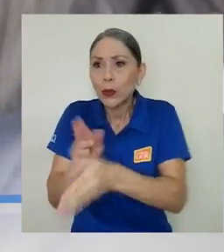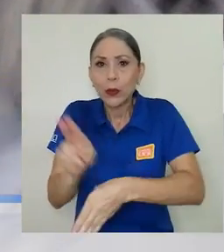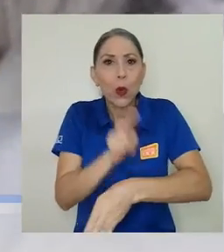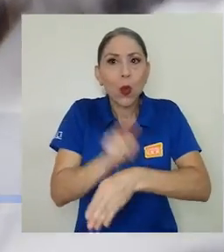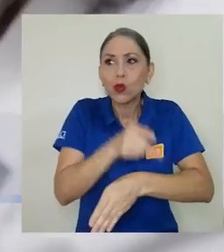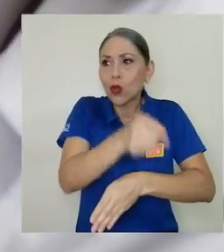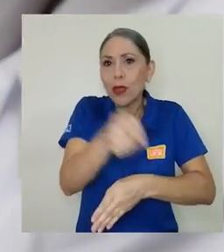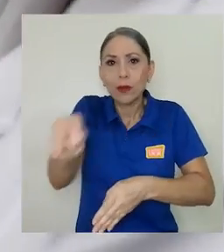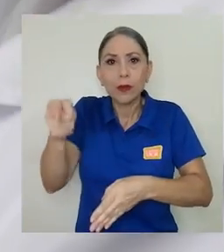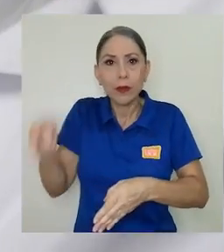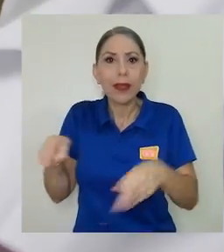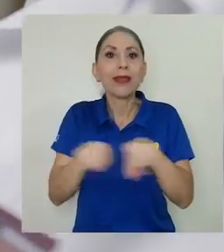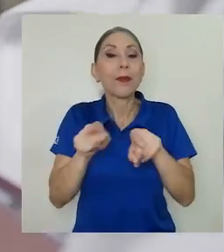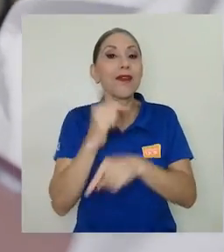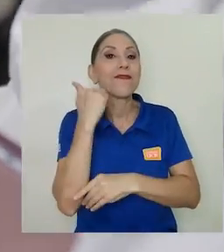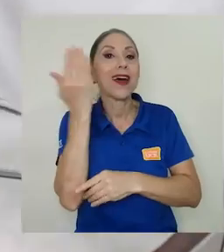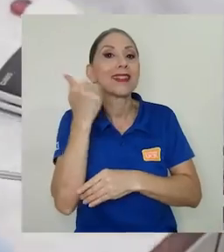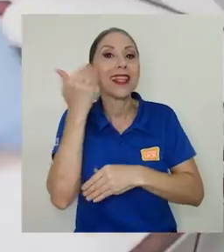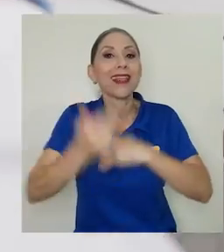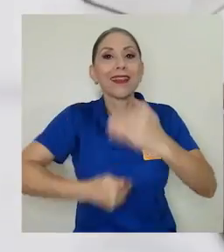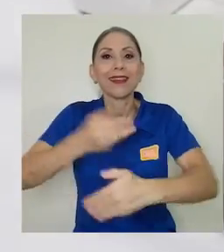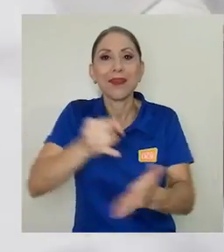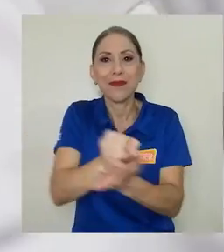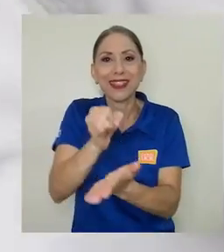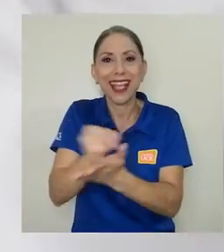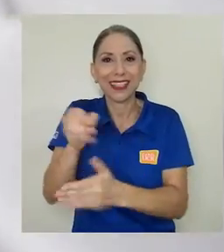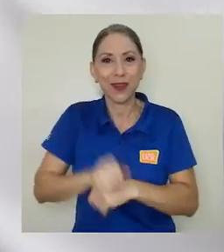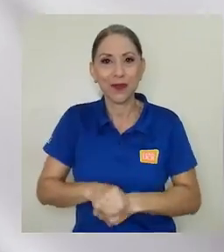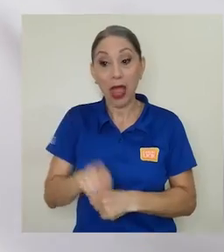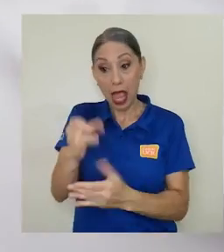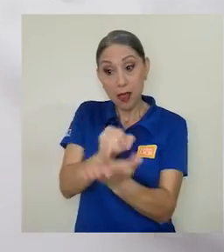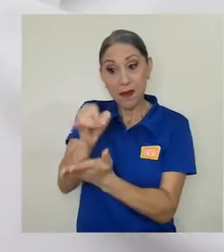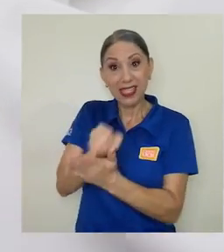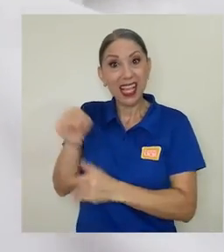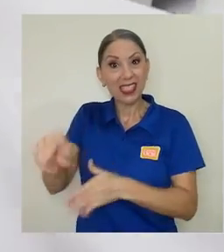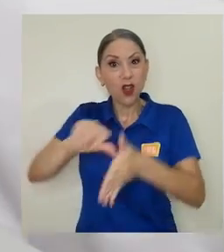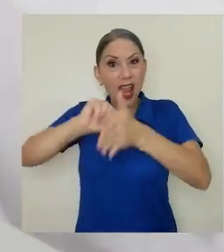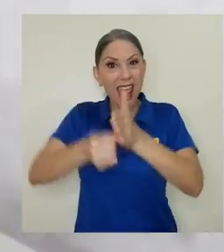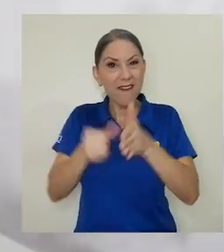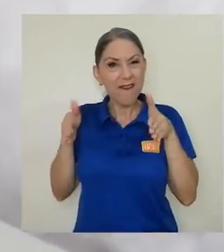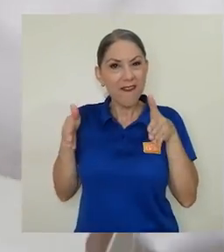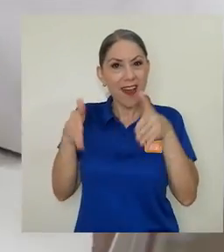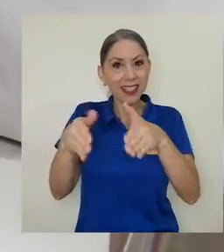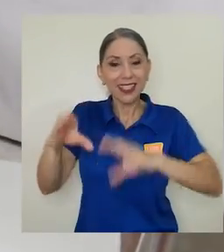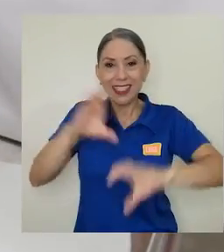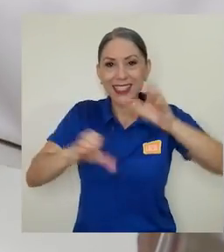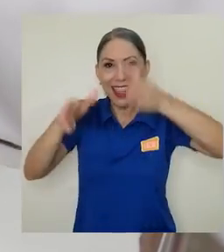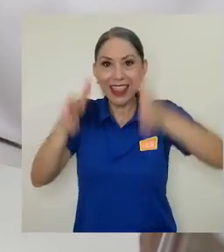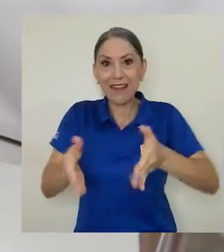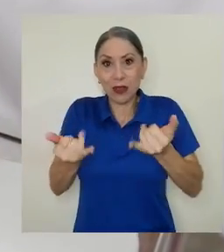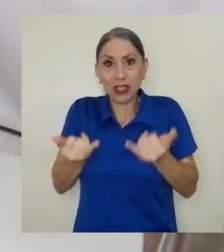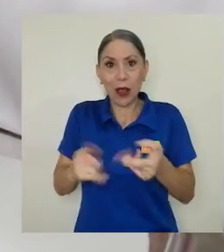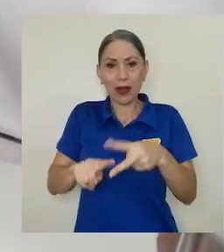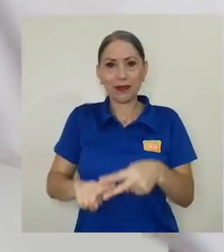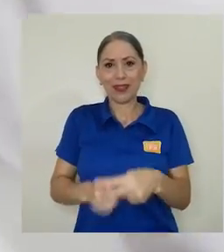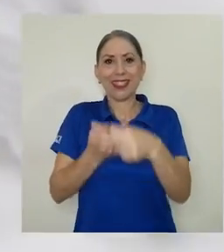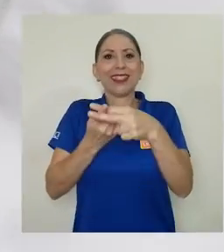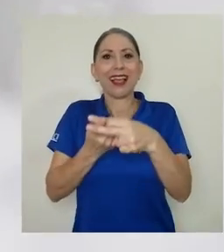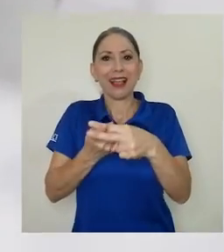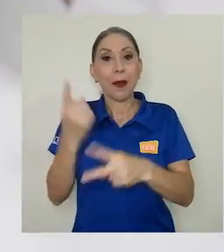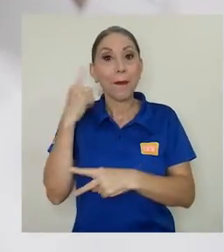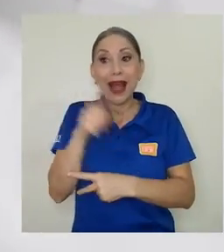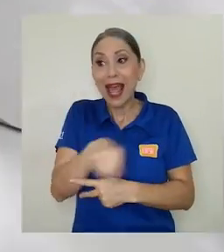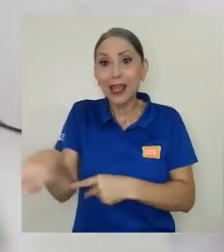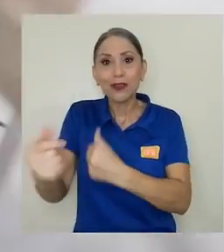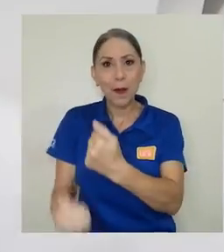recursos y facilitar la investigación. En el caso de este último aspecto, el énfasis estará en aquellos científicos que apenas inician, para